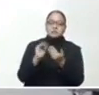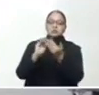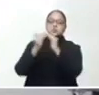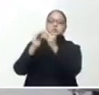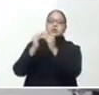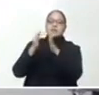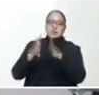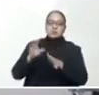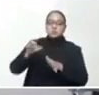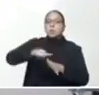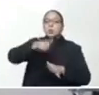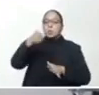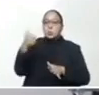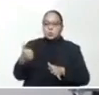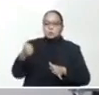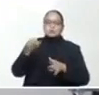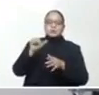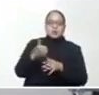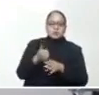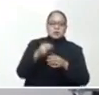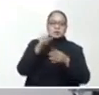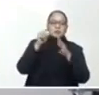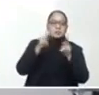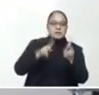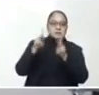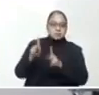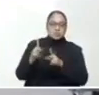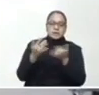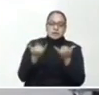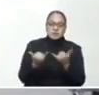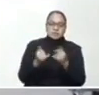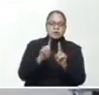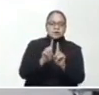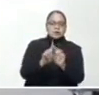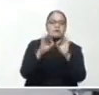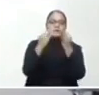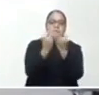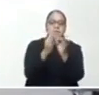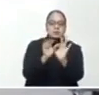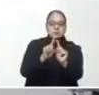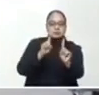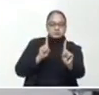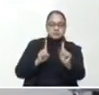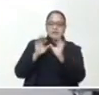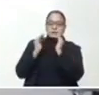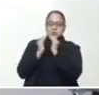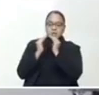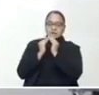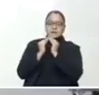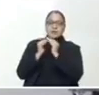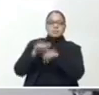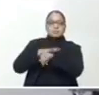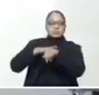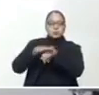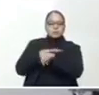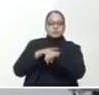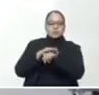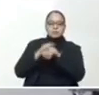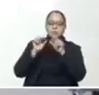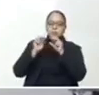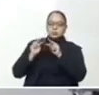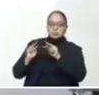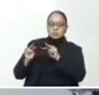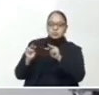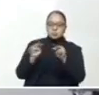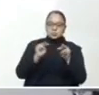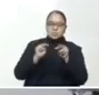hospitalizados y al resto de los casos que se encuentran en aislamiento domiciliario, recalcamos que se mantienen evaluados